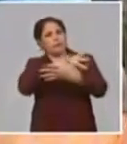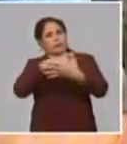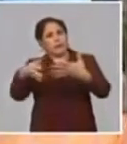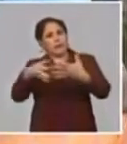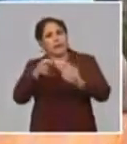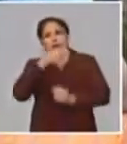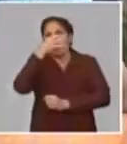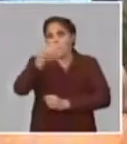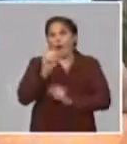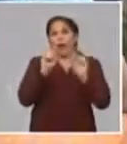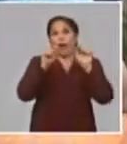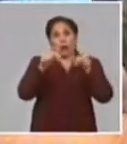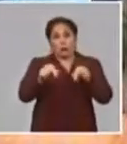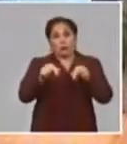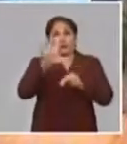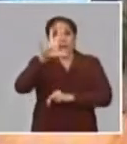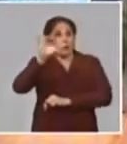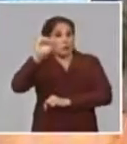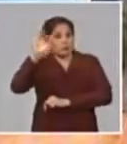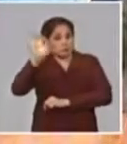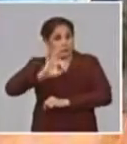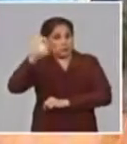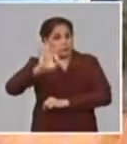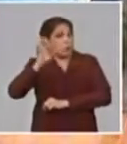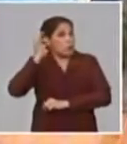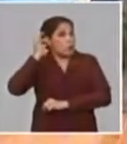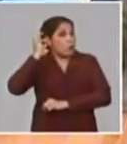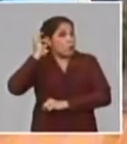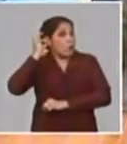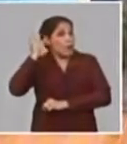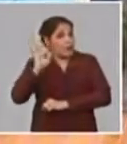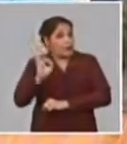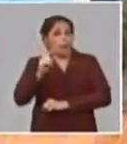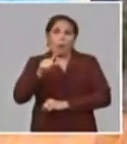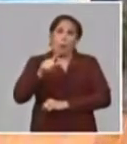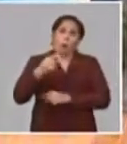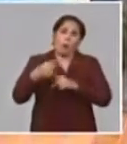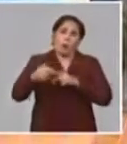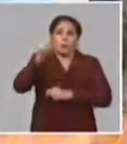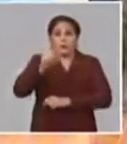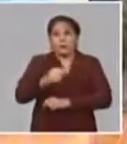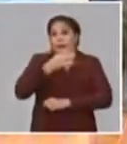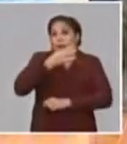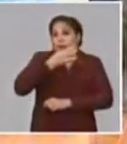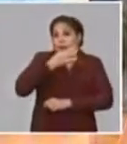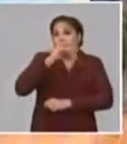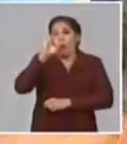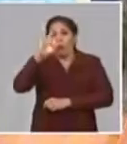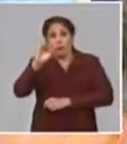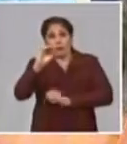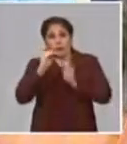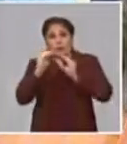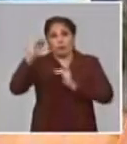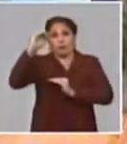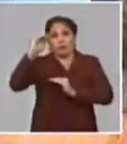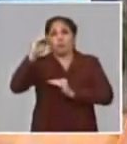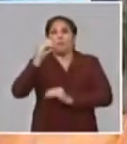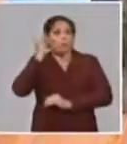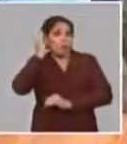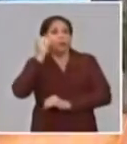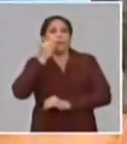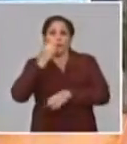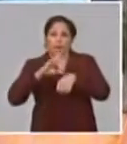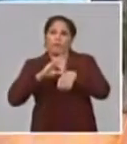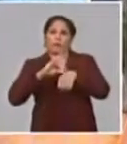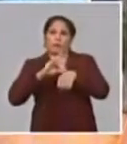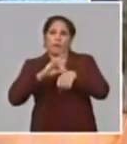está ahí y que el 56% de las mujeres o de las personas mayores de 80 años en Cuba son mujeres. Por tanto,